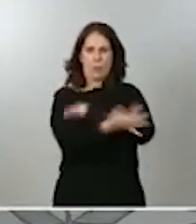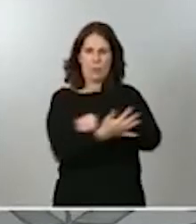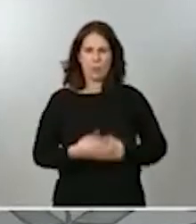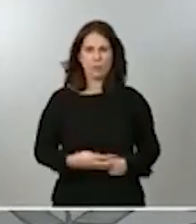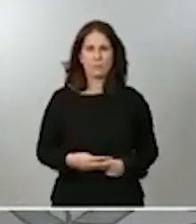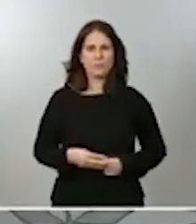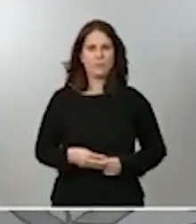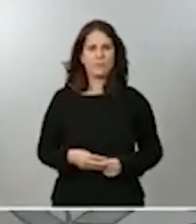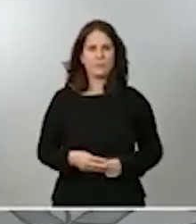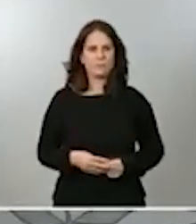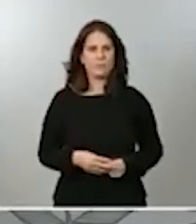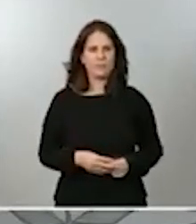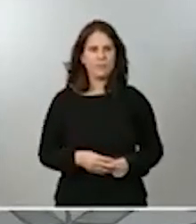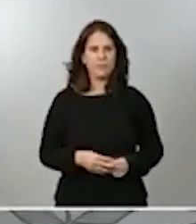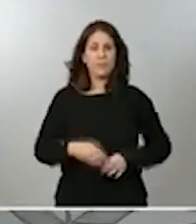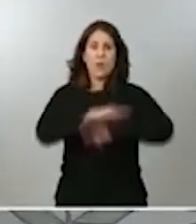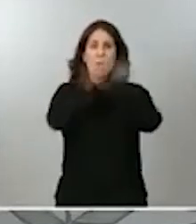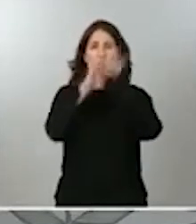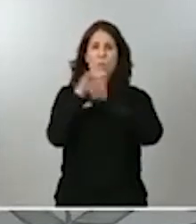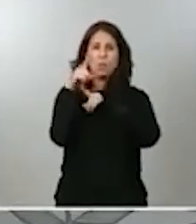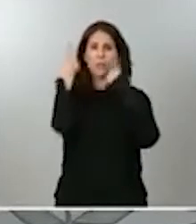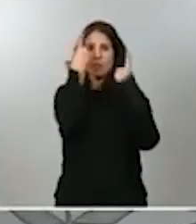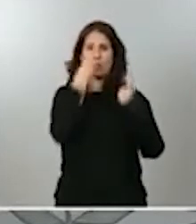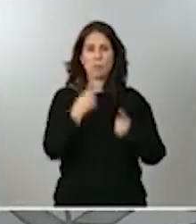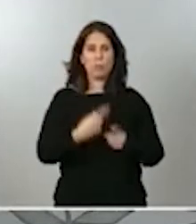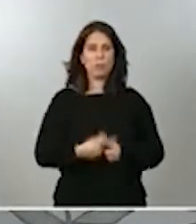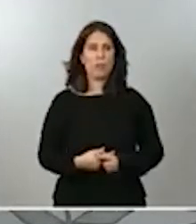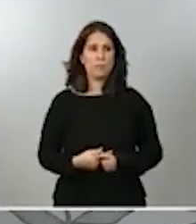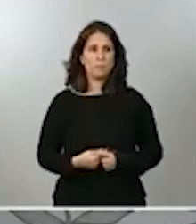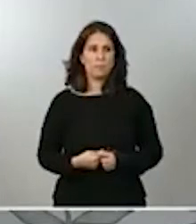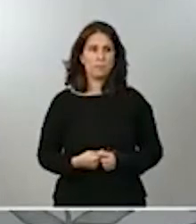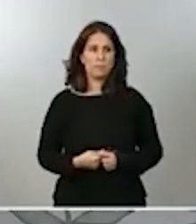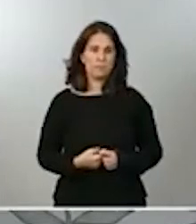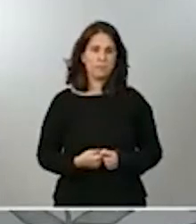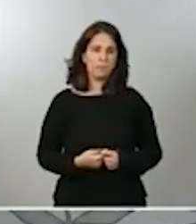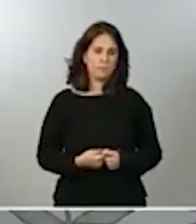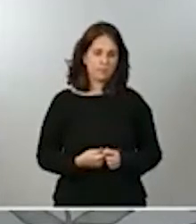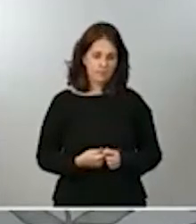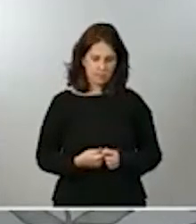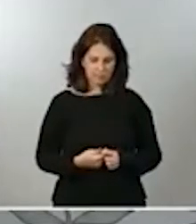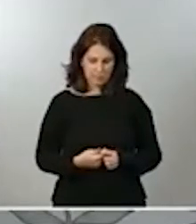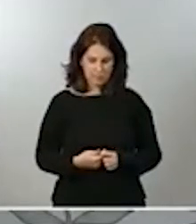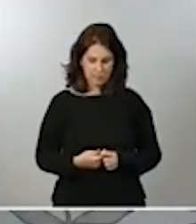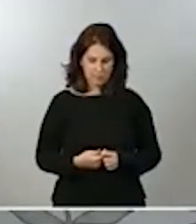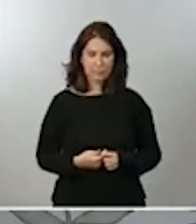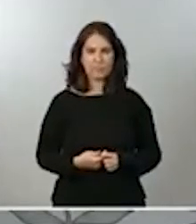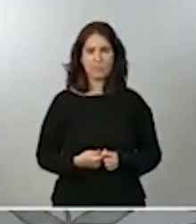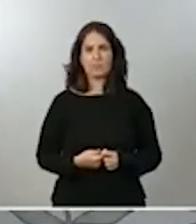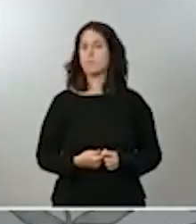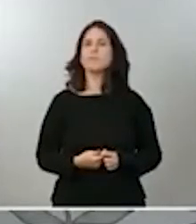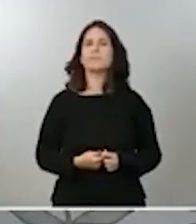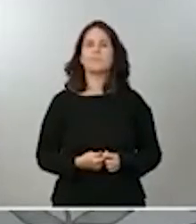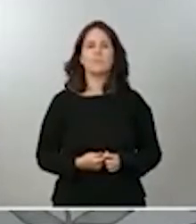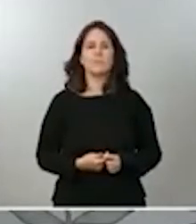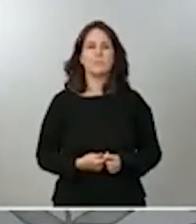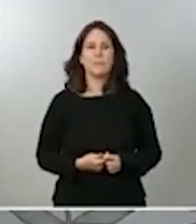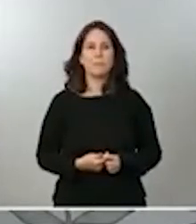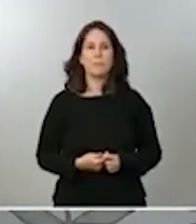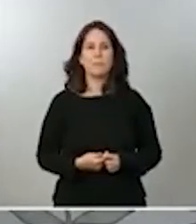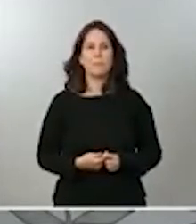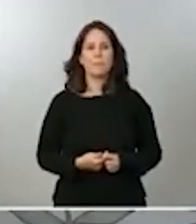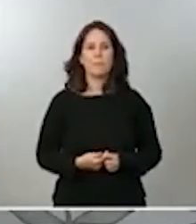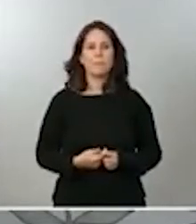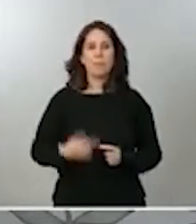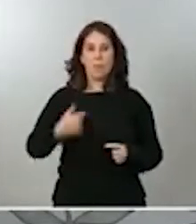Y respecto a la última cuestión que me decía a mí, sabes que, a la llegada de este Gobierno a Moncloa, lo